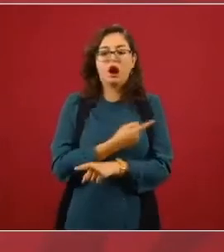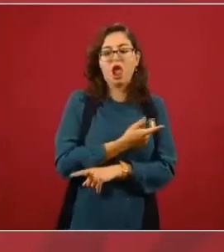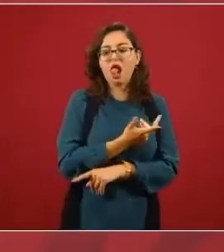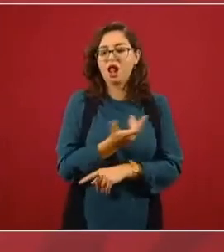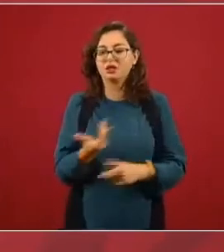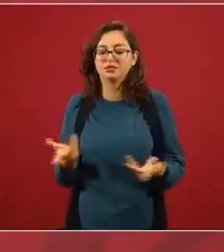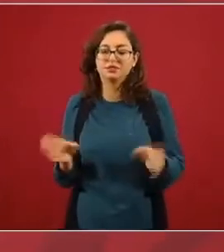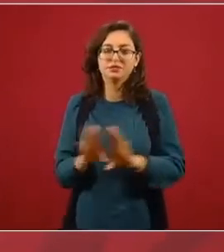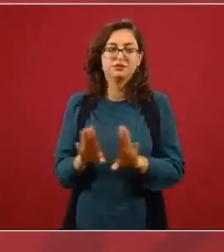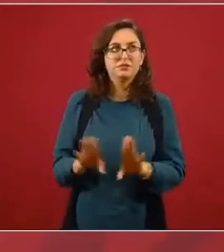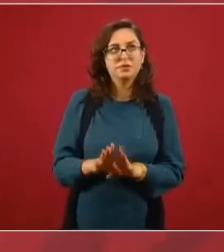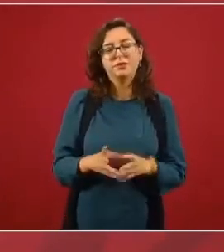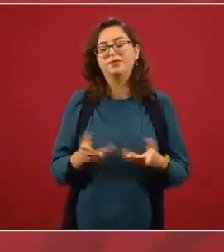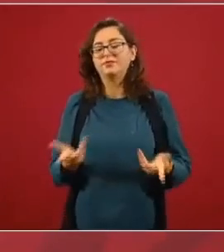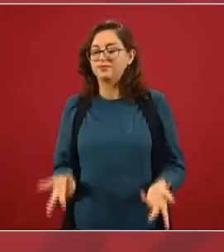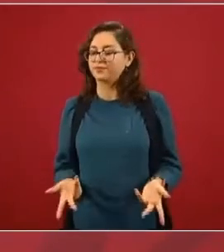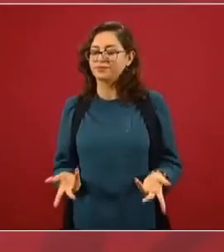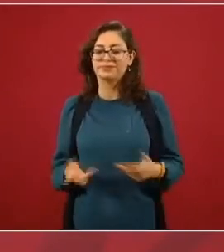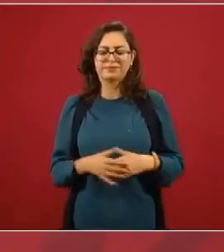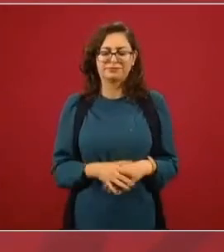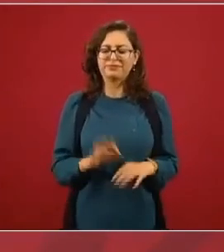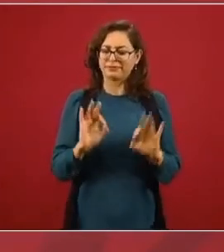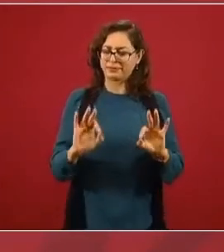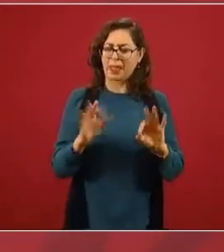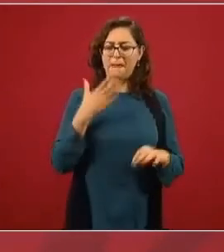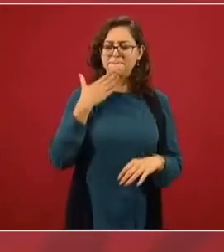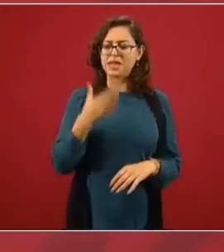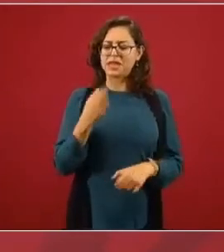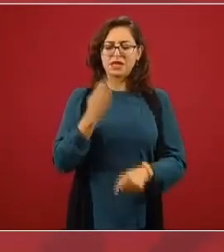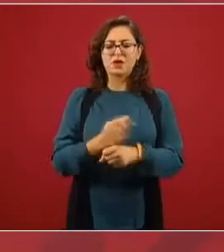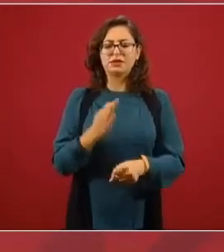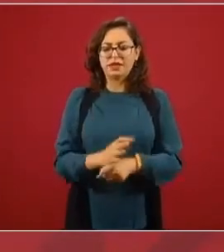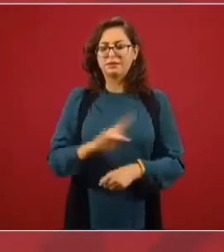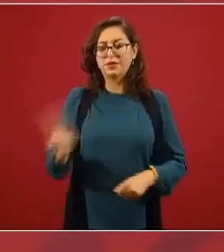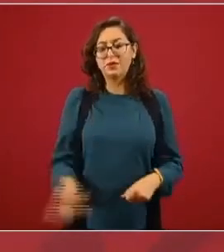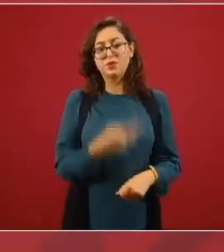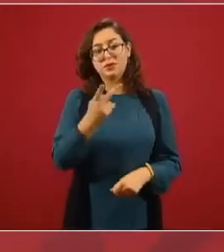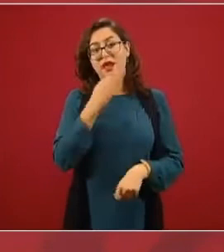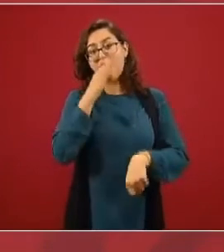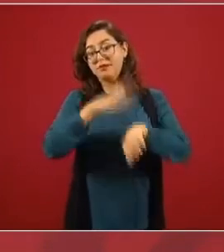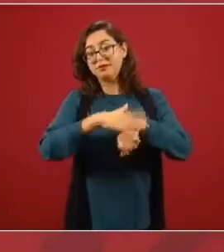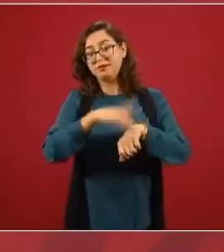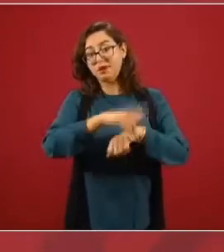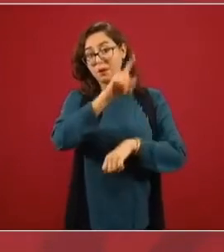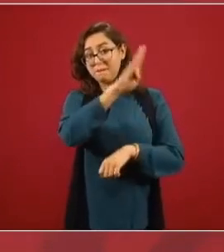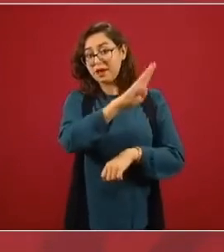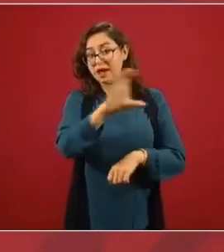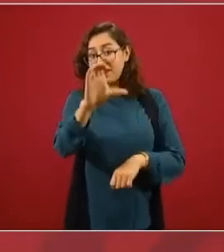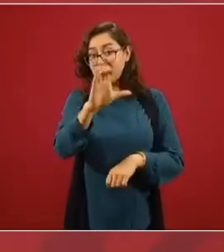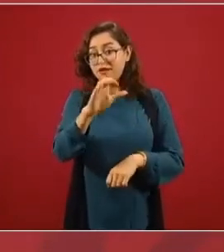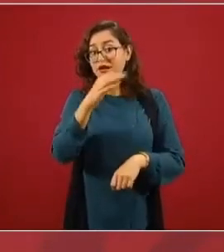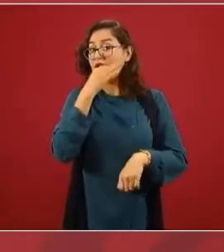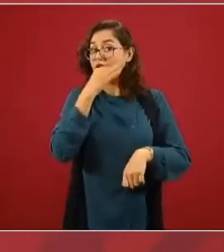Entonces, qué bien que me preguntas para que los de Baja California ya sepan